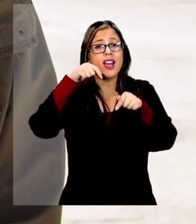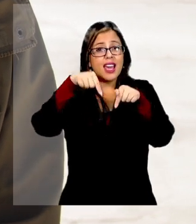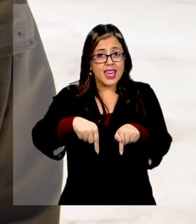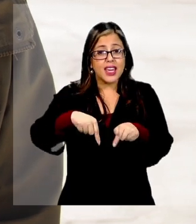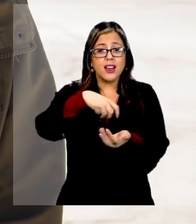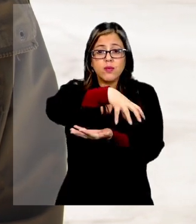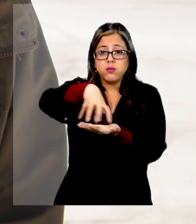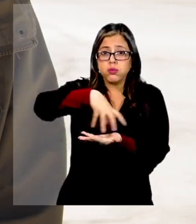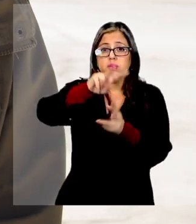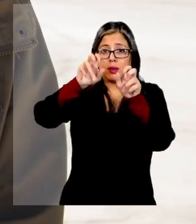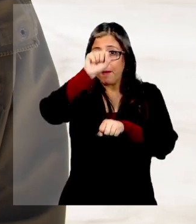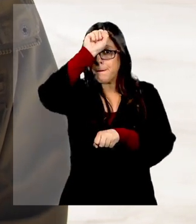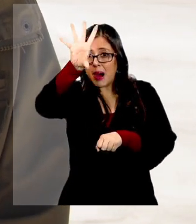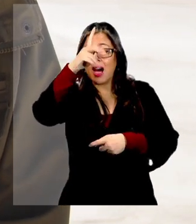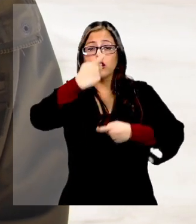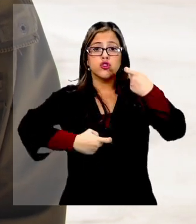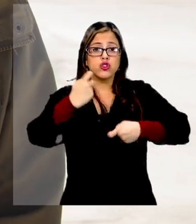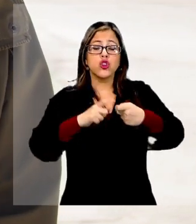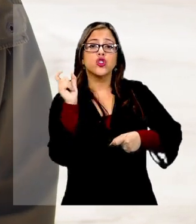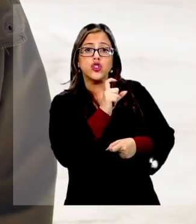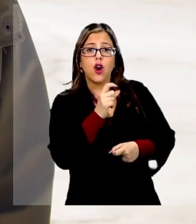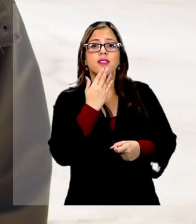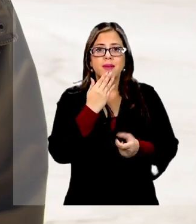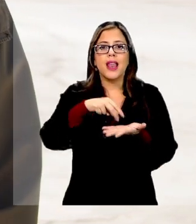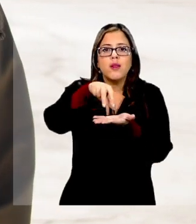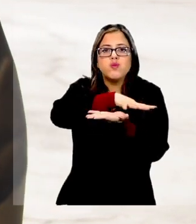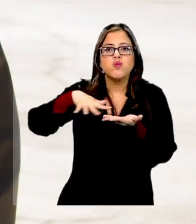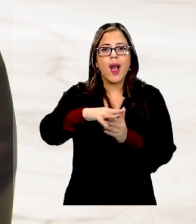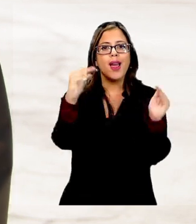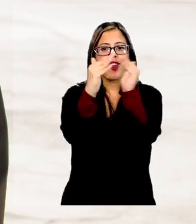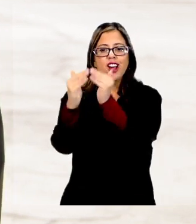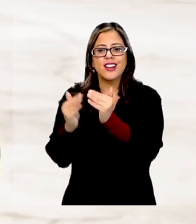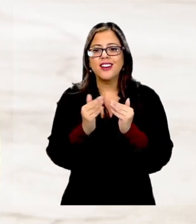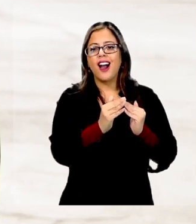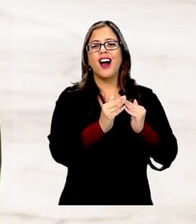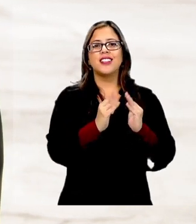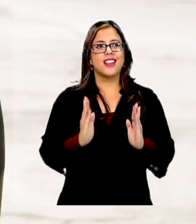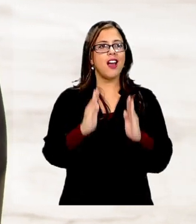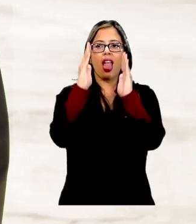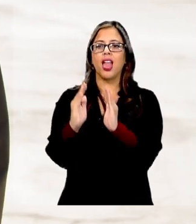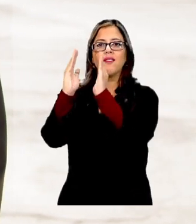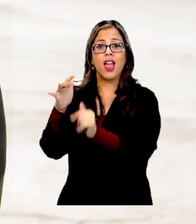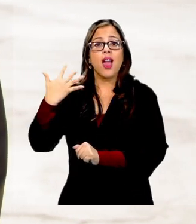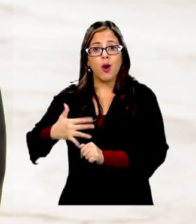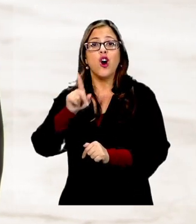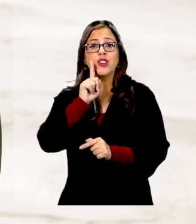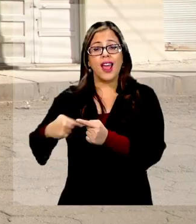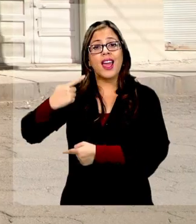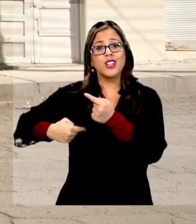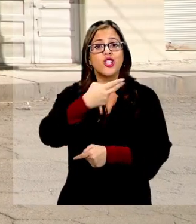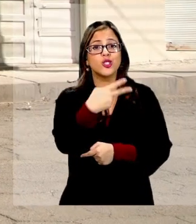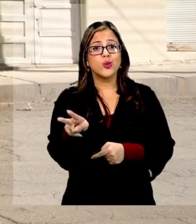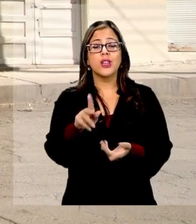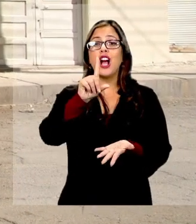Chuquicamata, como la minería del cobre, también el pueblo, las casas, los grandes edificios, tienen historia.